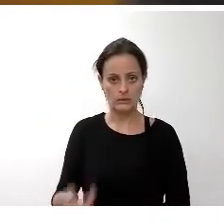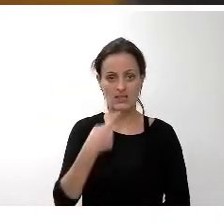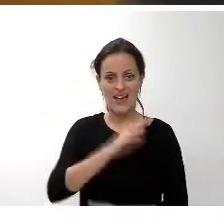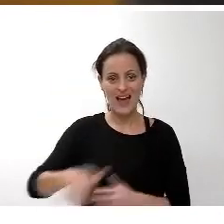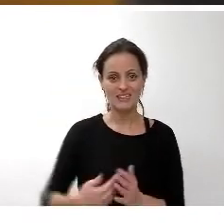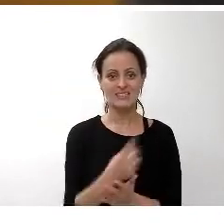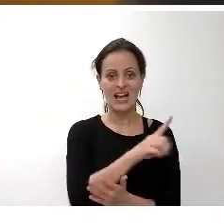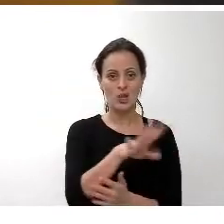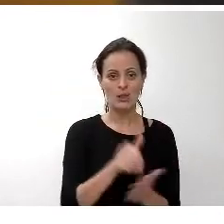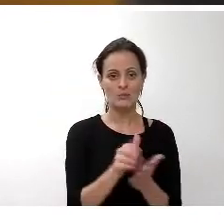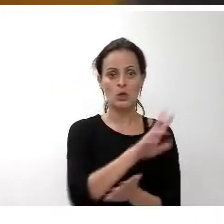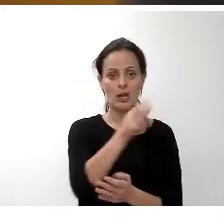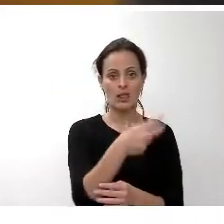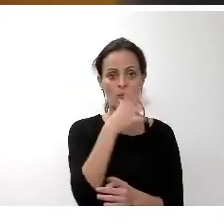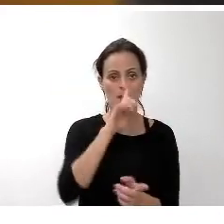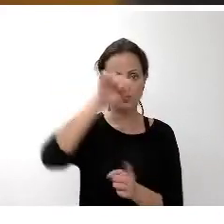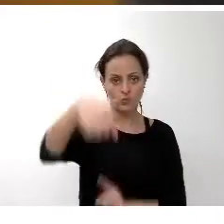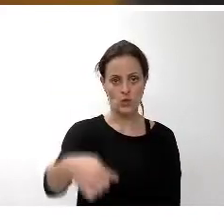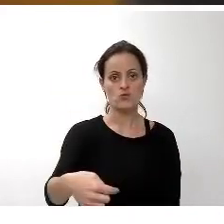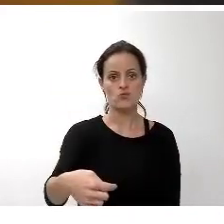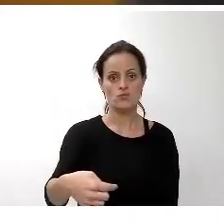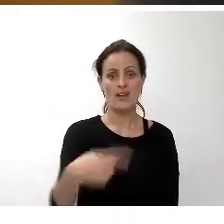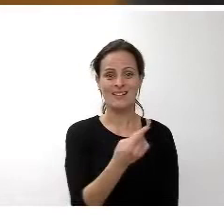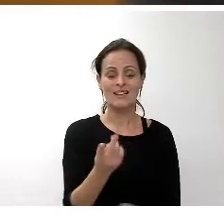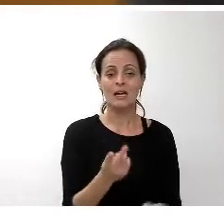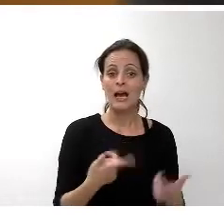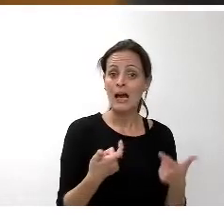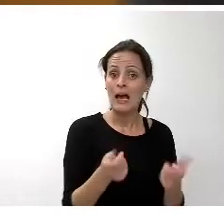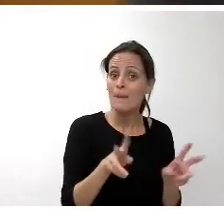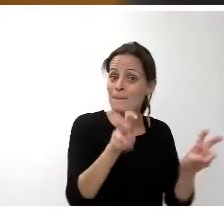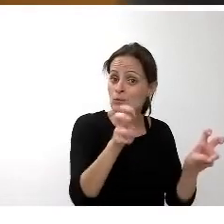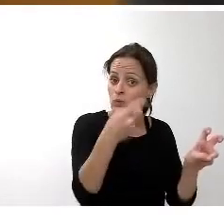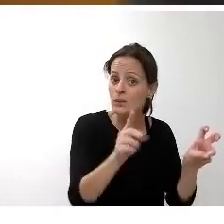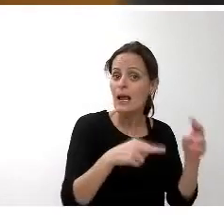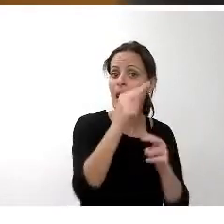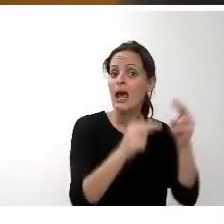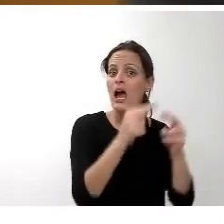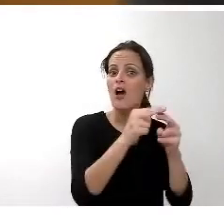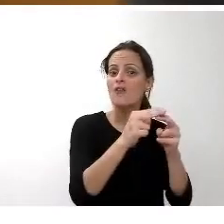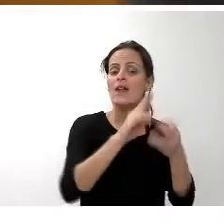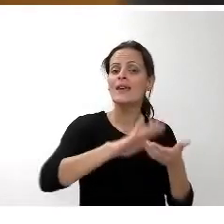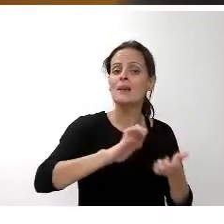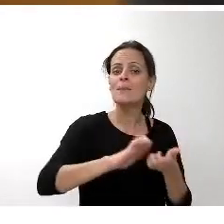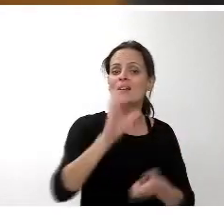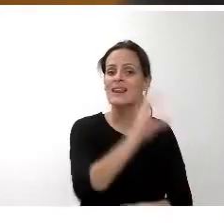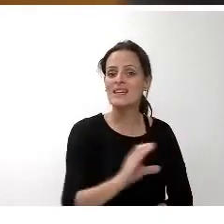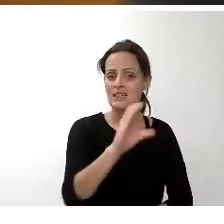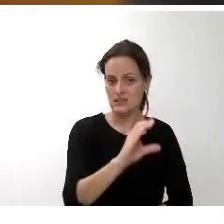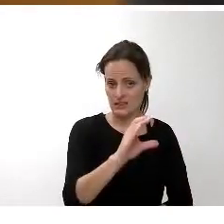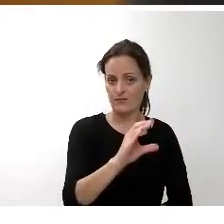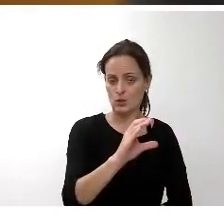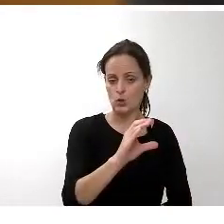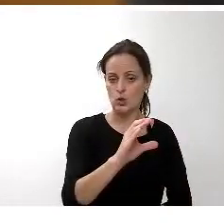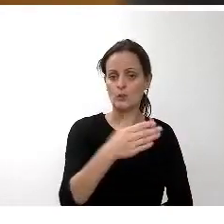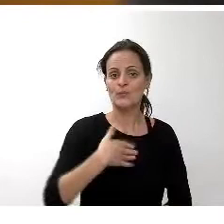millones de euros para este ejercicio en este capítulo se incluyen tanto las obras del Parque Científico y Tecnológico de Cuevas Blanca y de Legor Comero